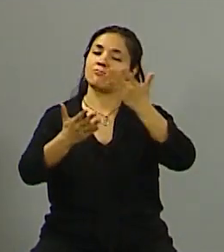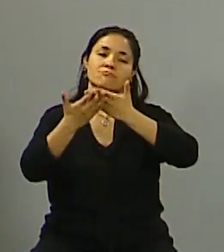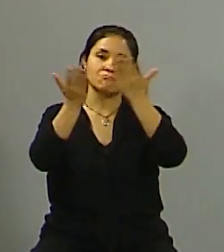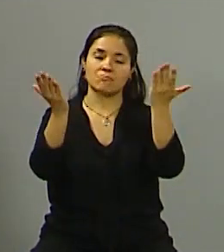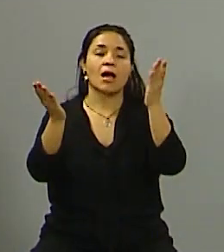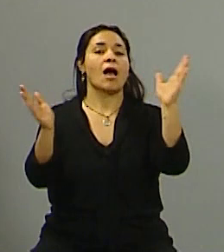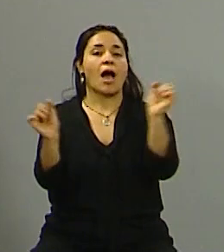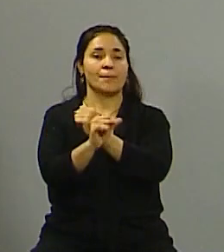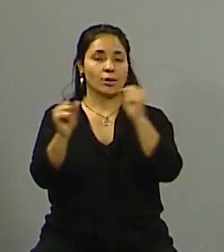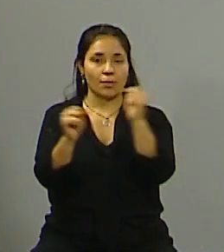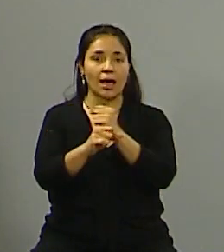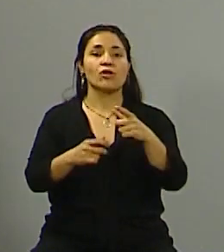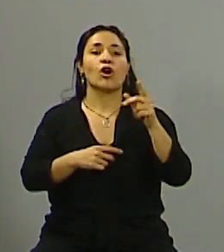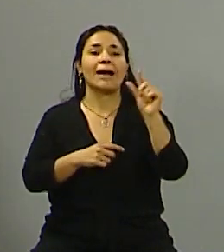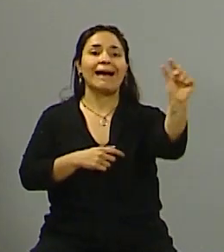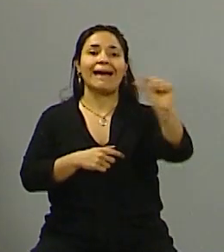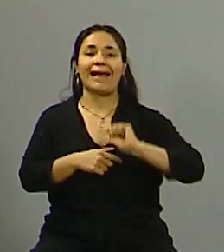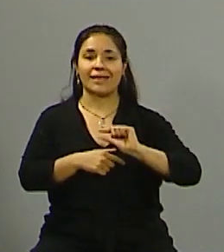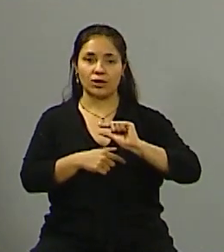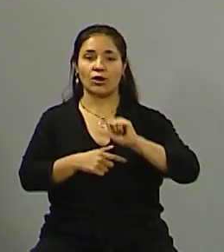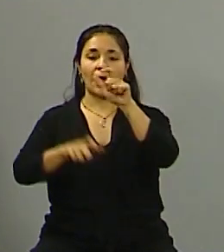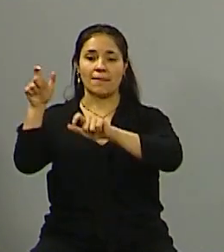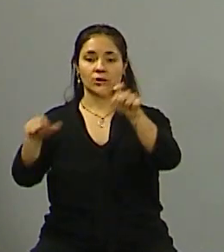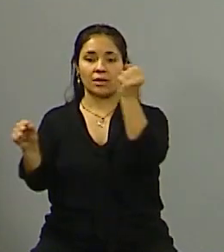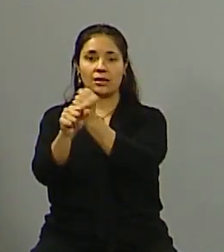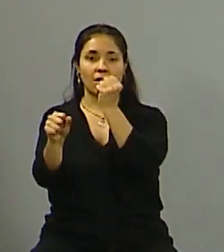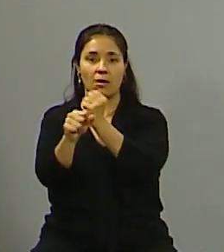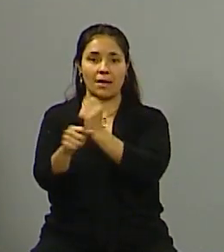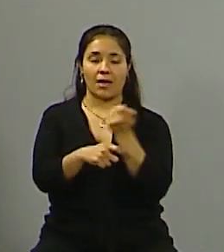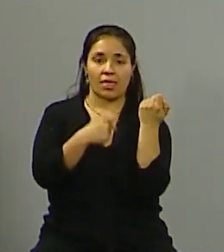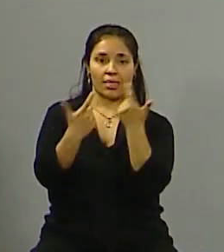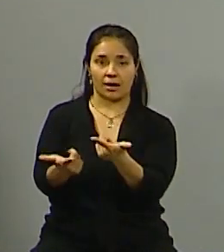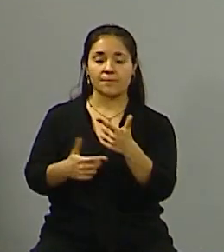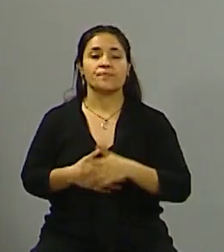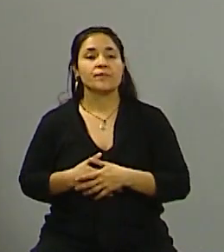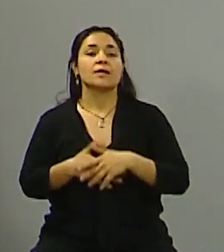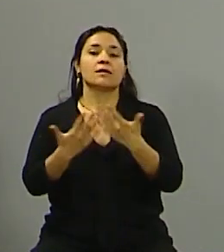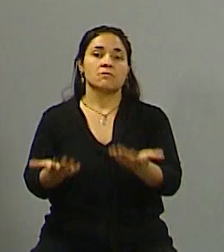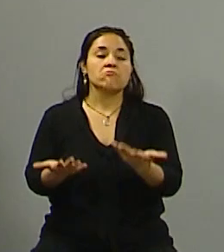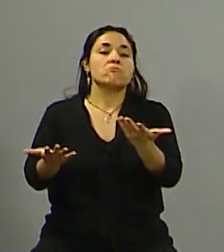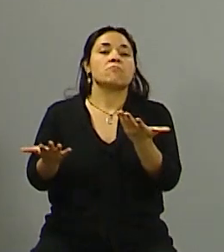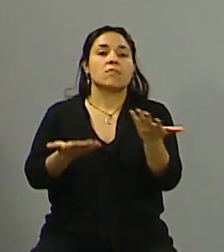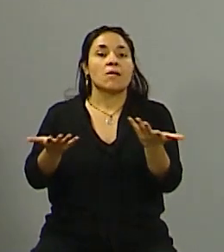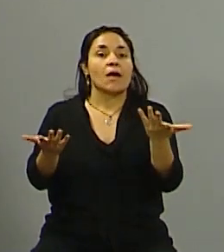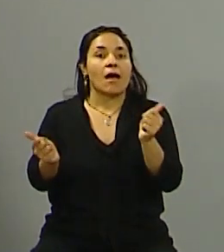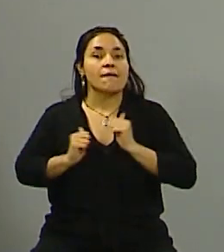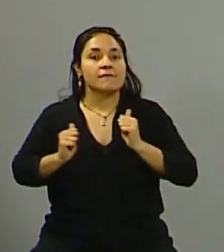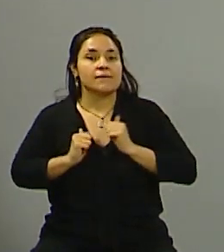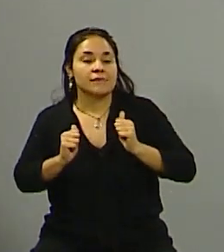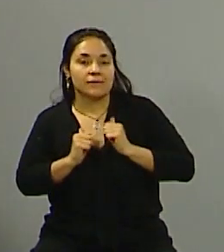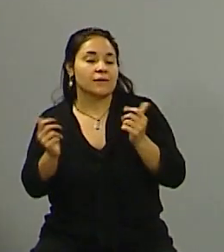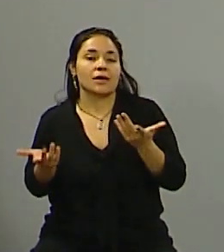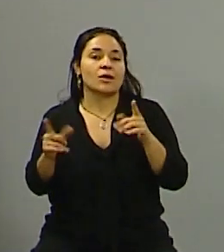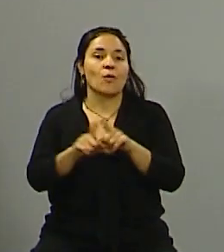créditos que se le va a otorgar a los trabajadores de nuestro país bueno hay mucha expectativa que ha generado esto pero lo cierto es que